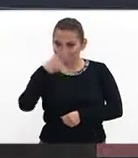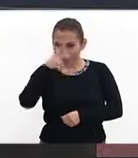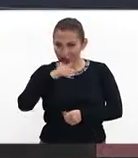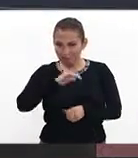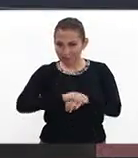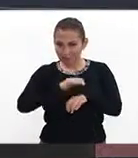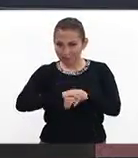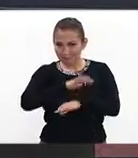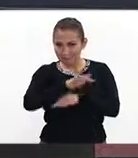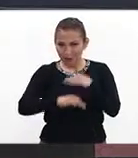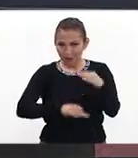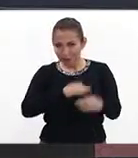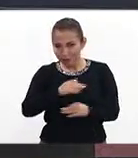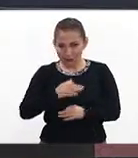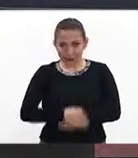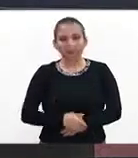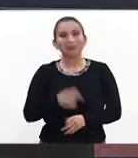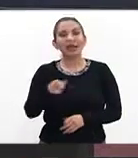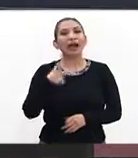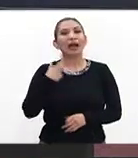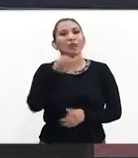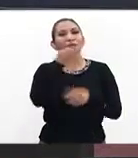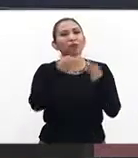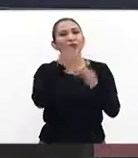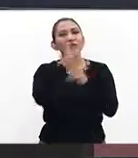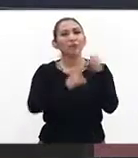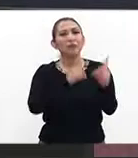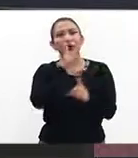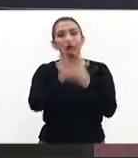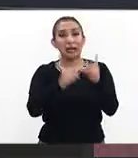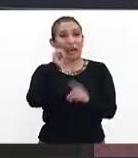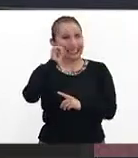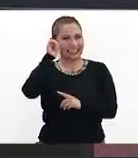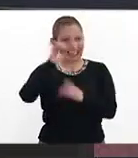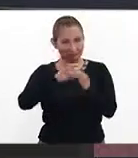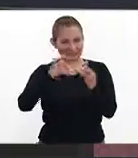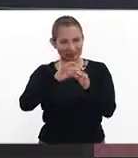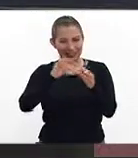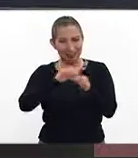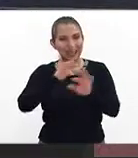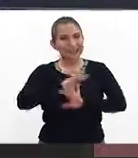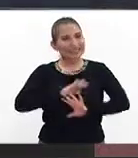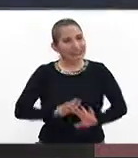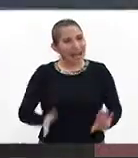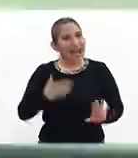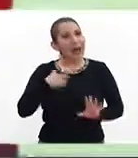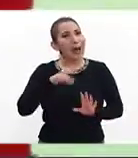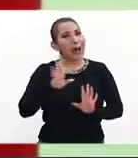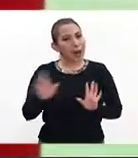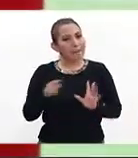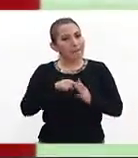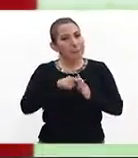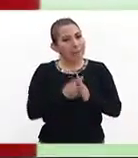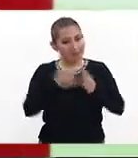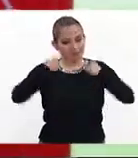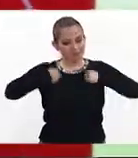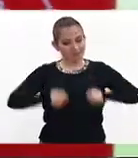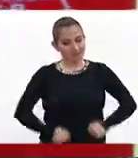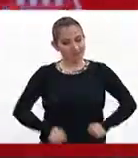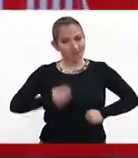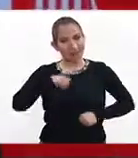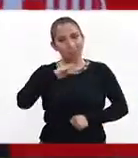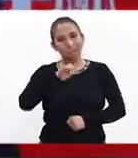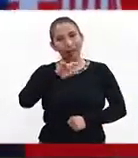México al día. Muy buenos días, vamos con la información deportiva y ayer les comentábamos que ya se había puesto la camiseta del